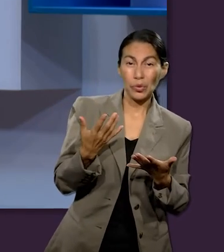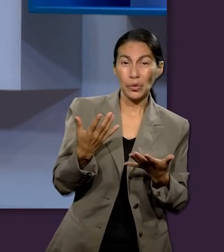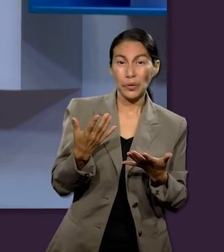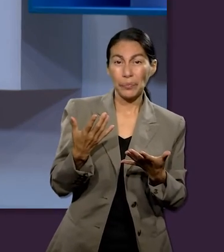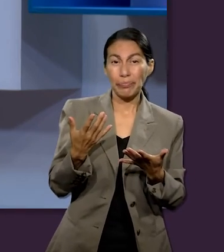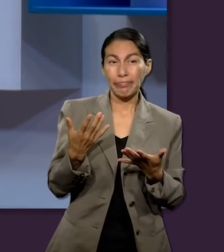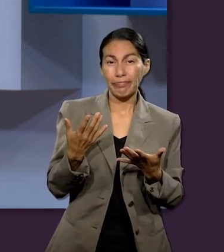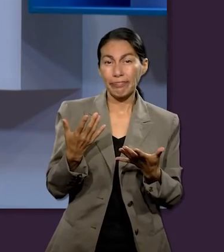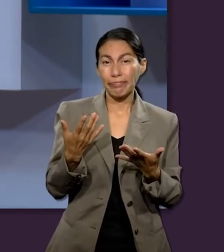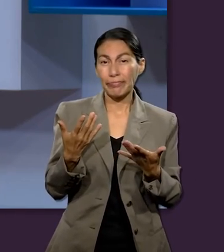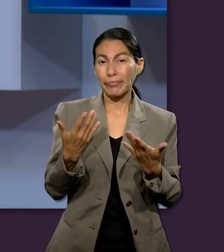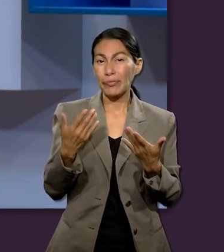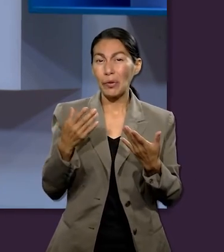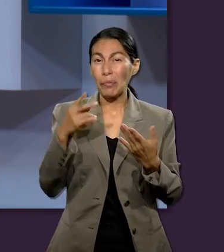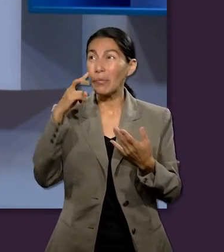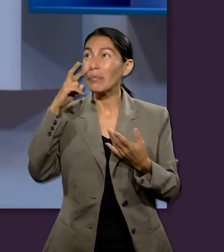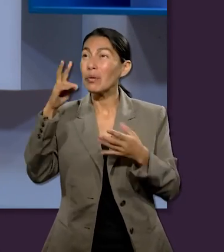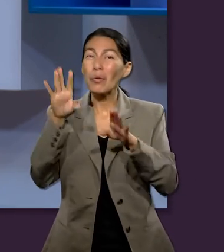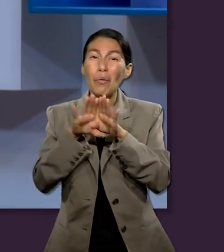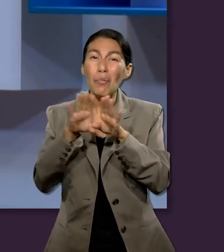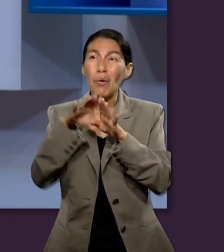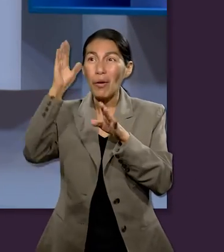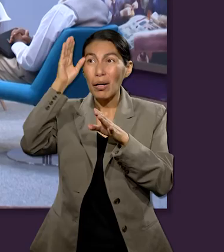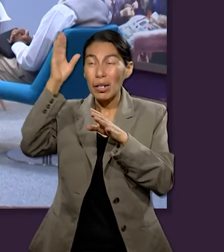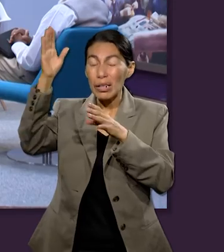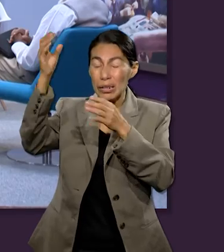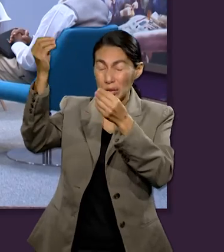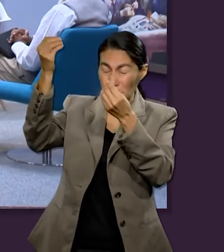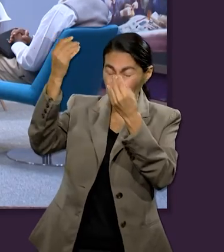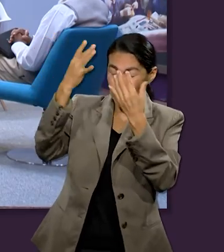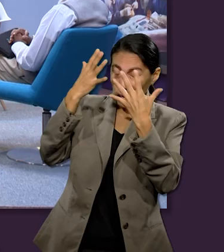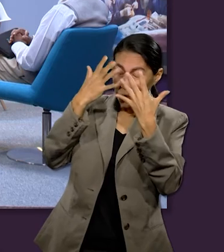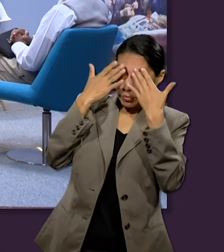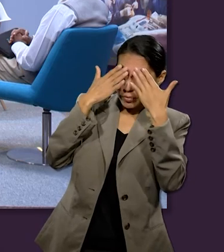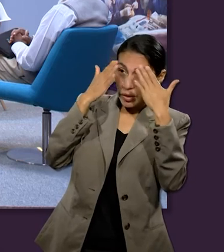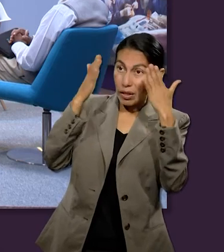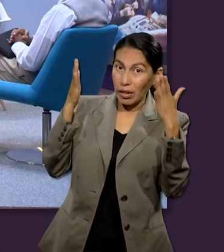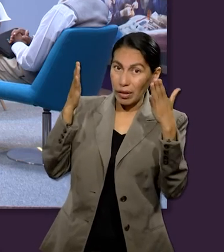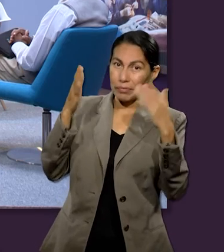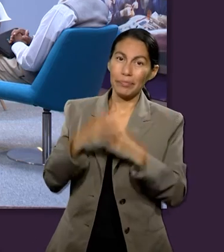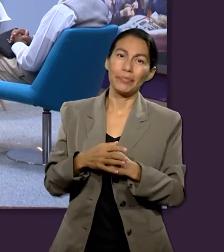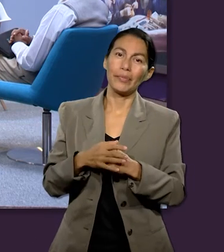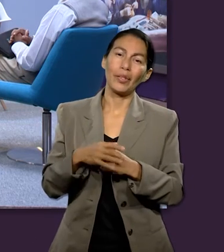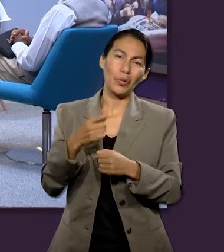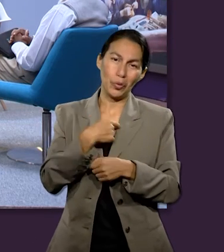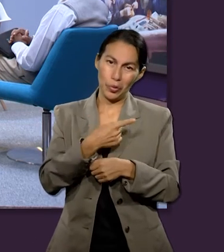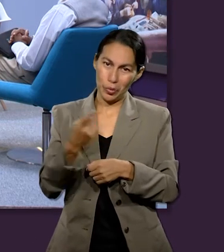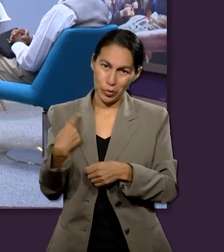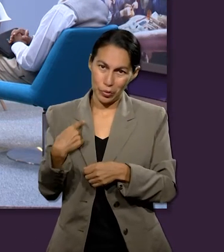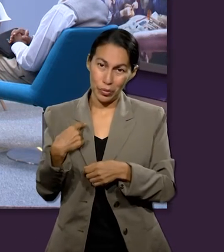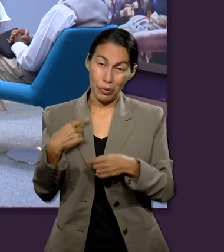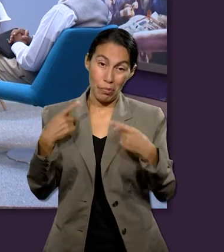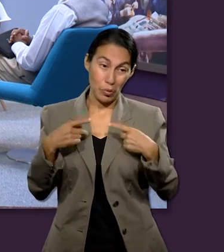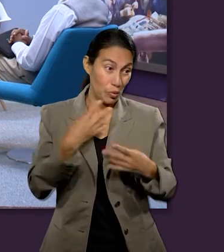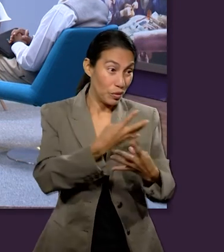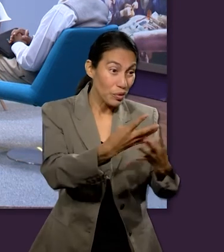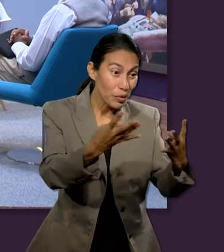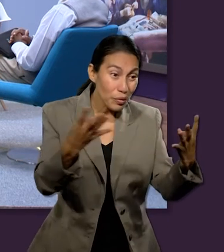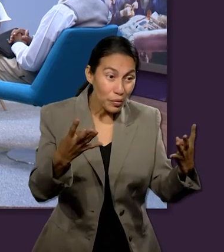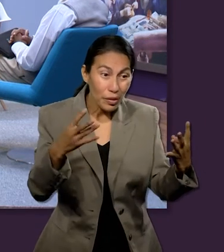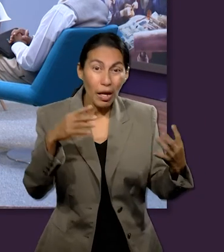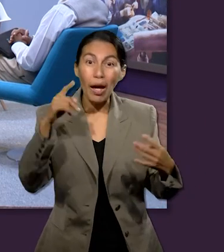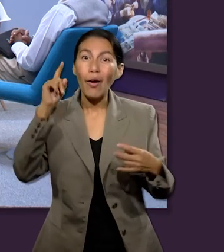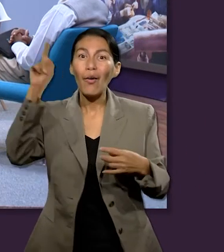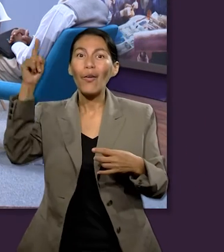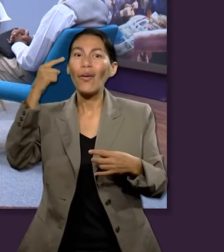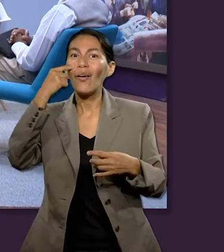habíamos visto una cosmovisión cristiana es el filtro que Cristo lo pone a la realidad vemos el mundo por medio